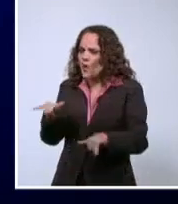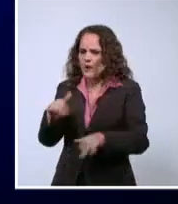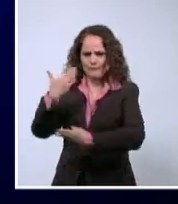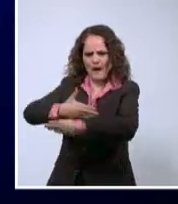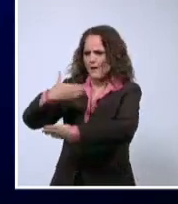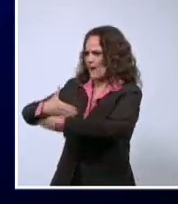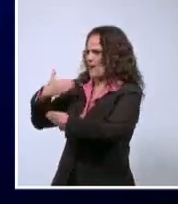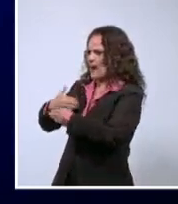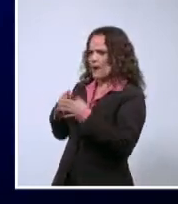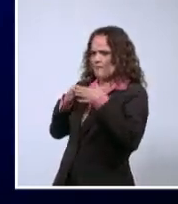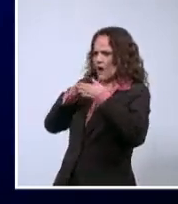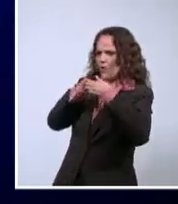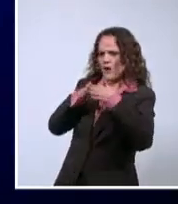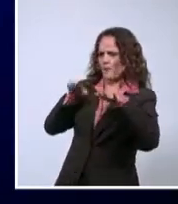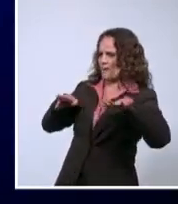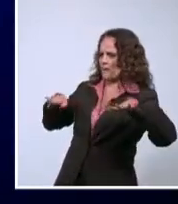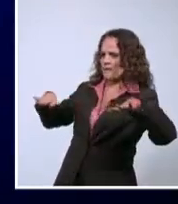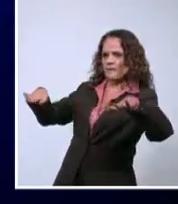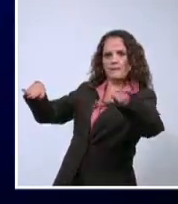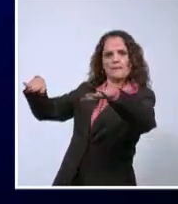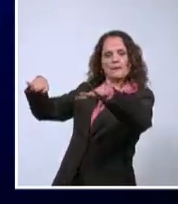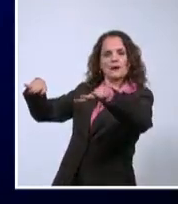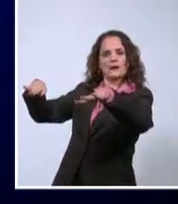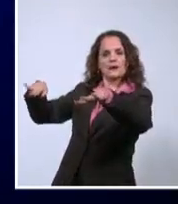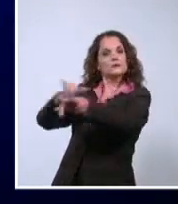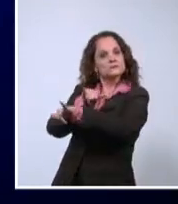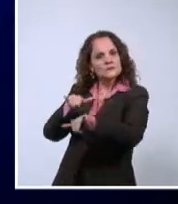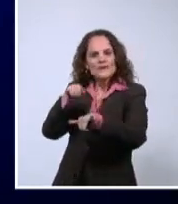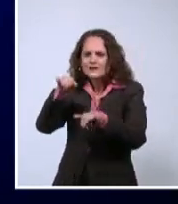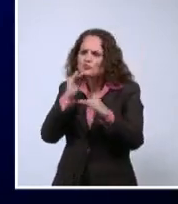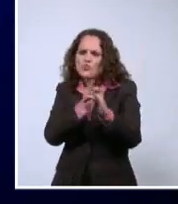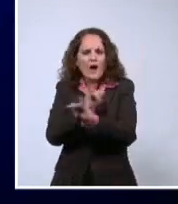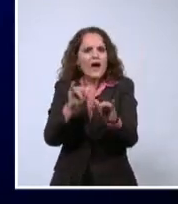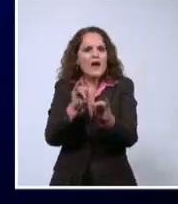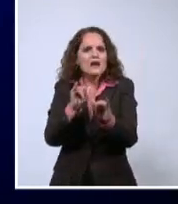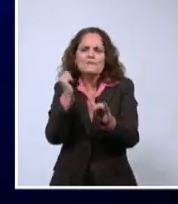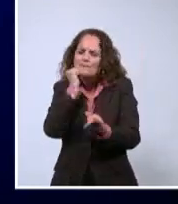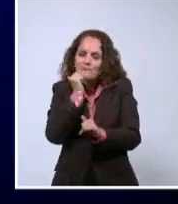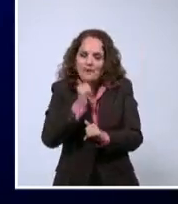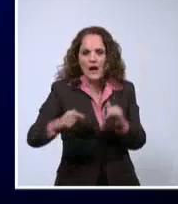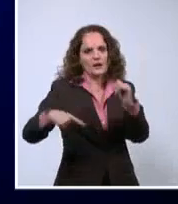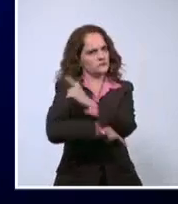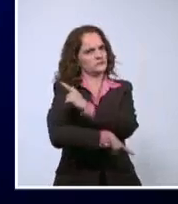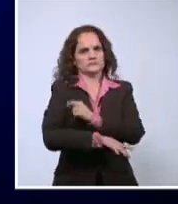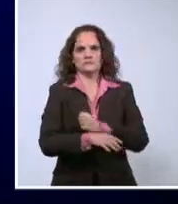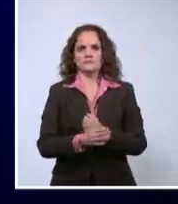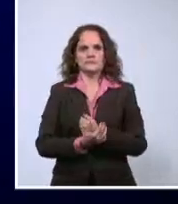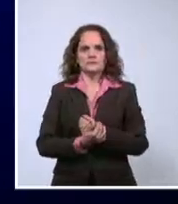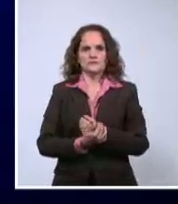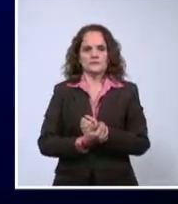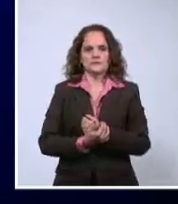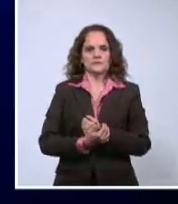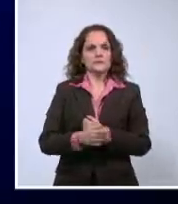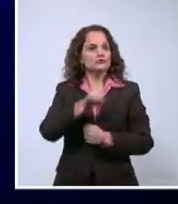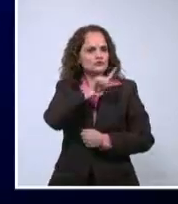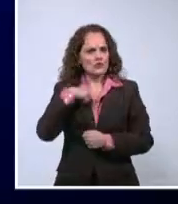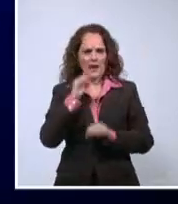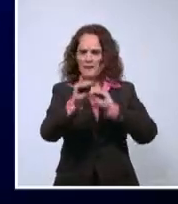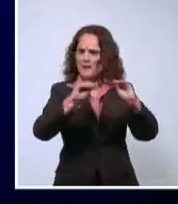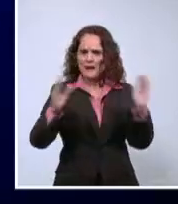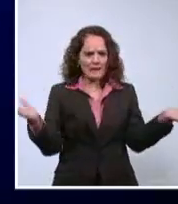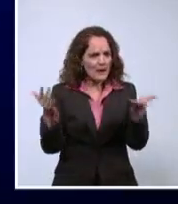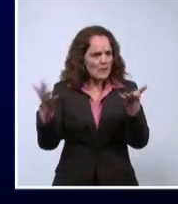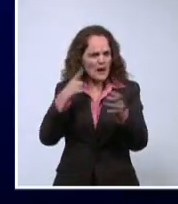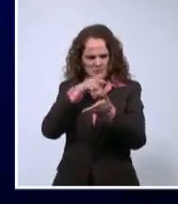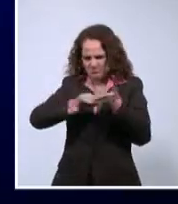Barco, barco, barco, barco, barco, barco. Esto tiene que llegar a otro nivel, a serio. Ya llegó convocado a todo el pueblo a votar si no se vota.